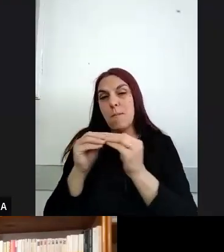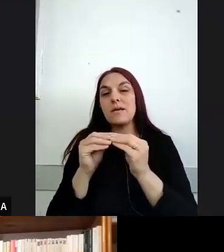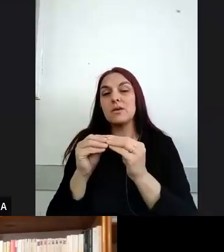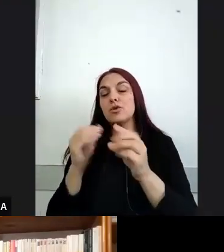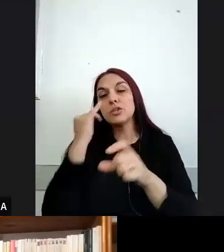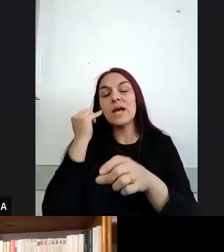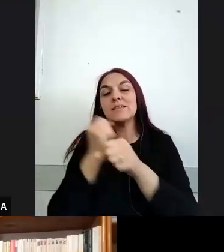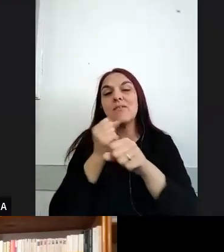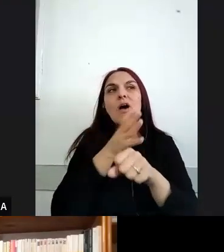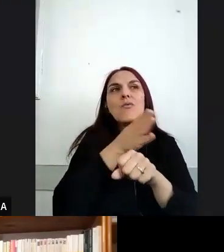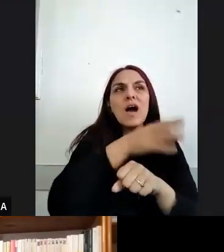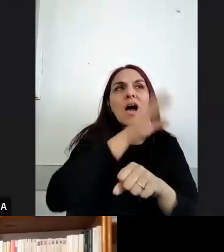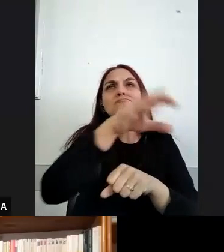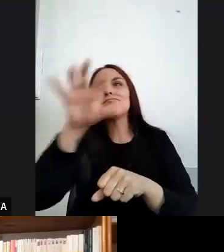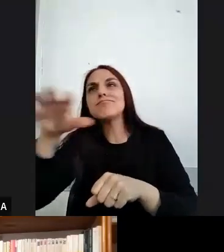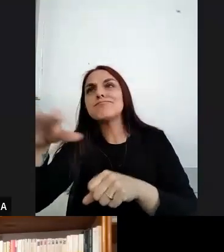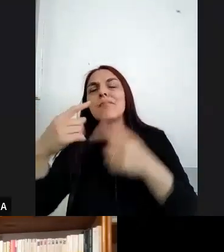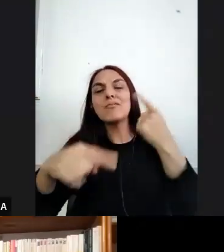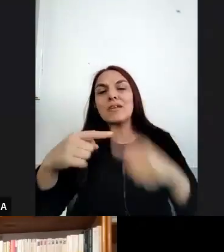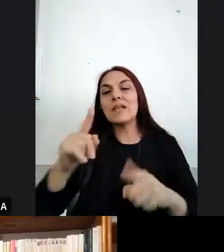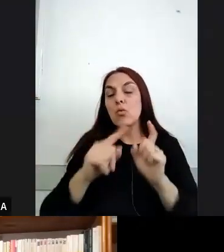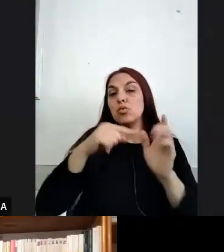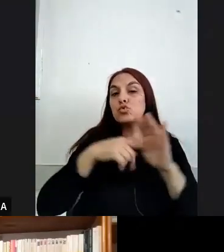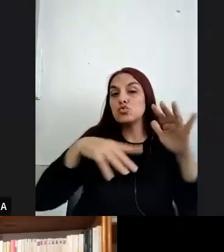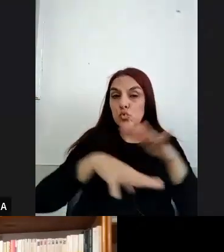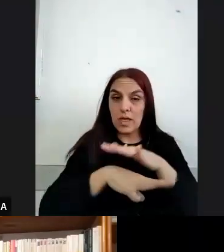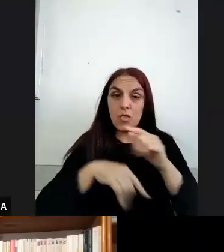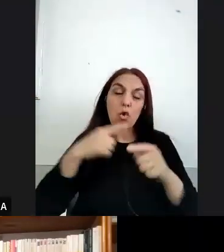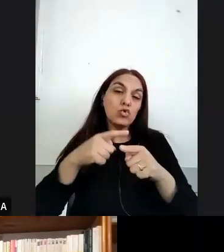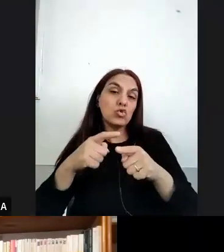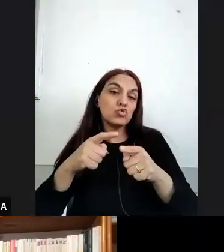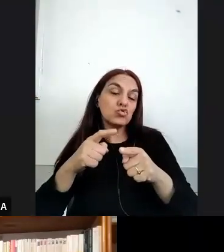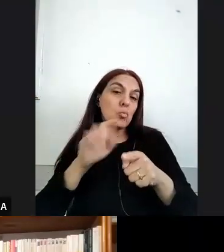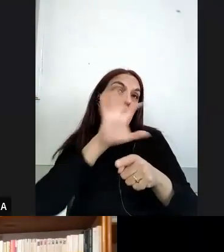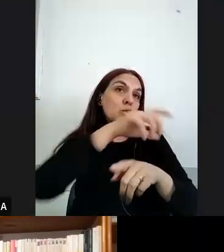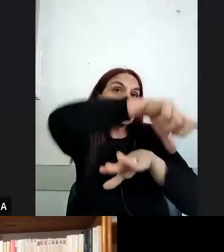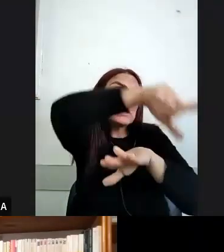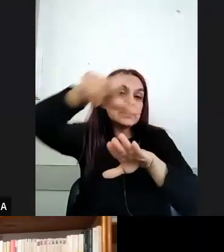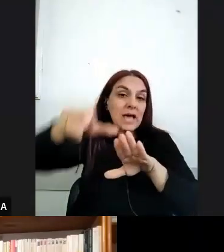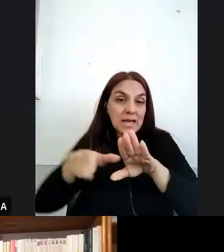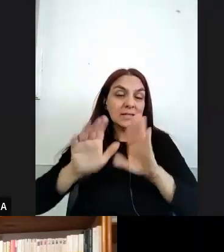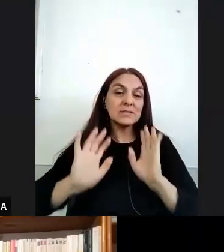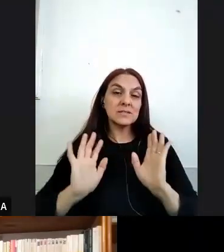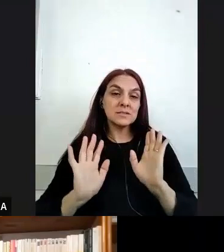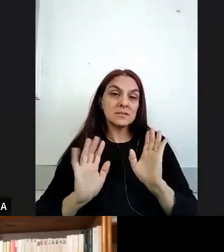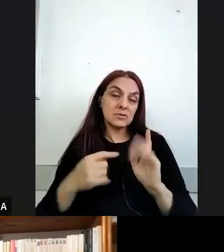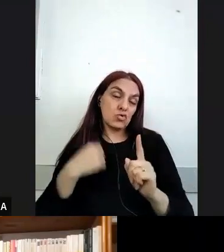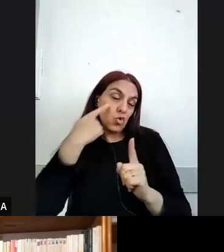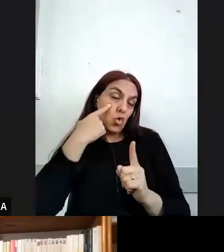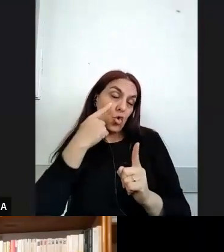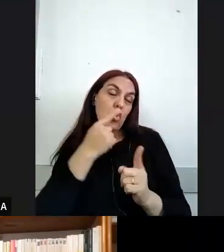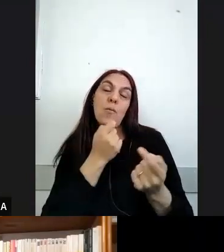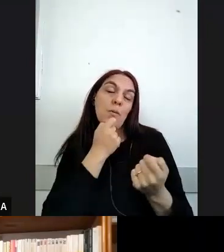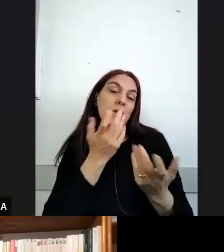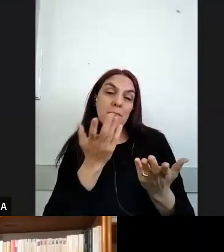territorios en algunos en la ciudad de Buenos Aires otros en la provincia de Buenos Aires los más cercanos que conozco elaborando